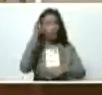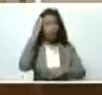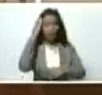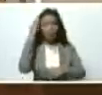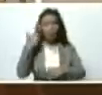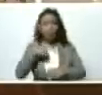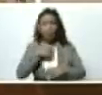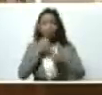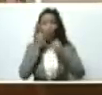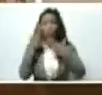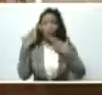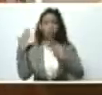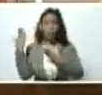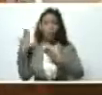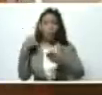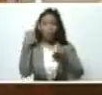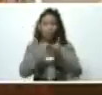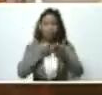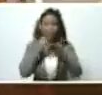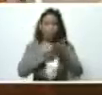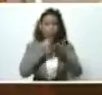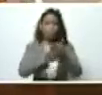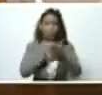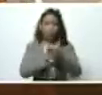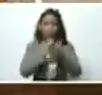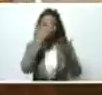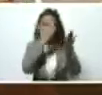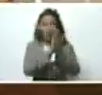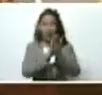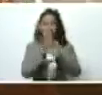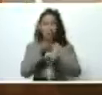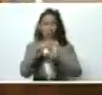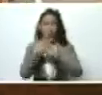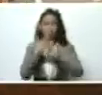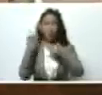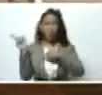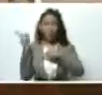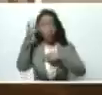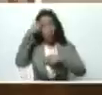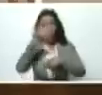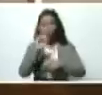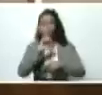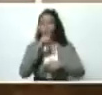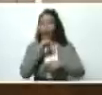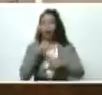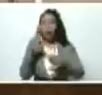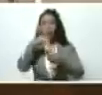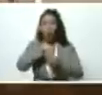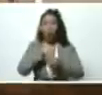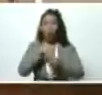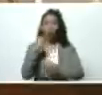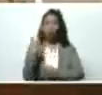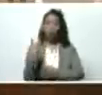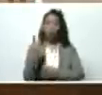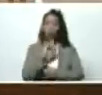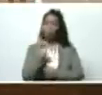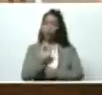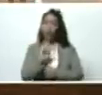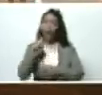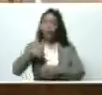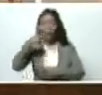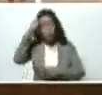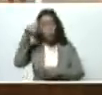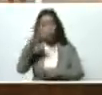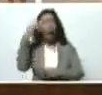somos buenos para esto, para la batalla, para enfrentar las circunstancias, y este pueblo no está huérfano, este pueblo no está solo, este pueblo